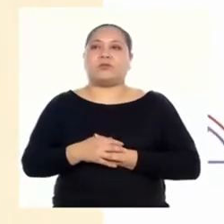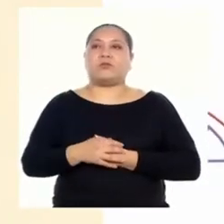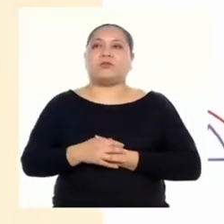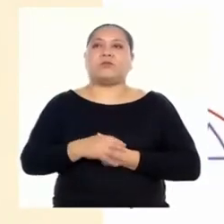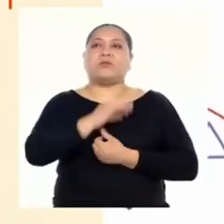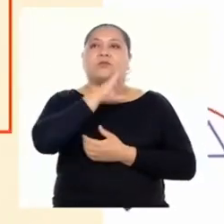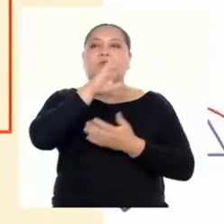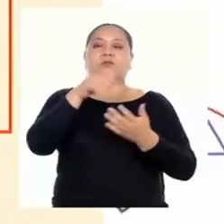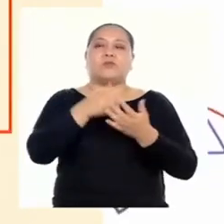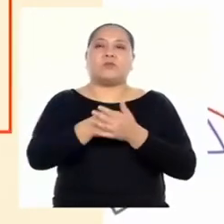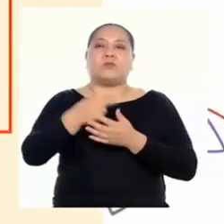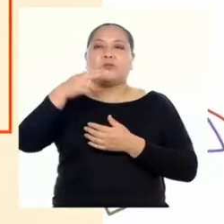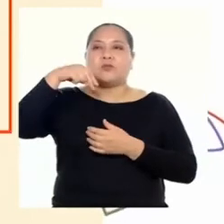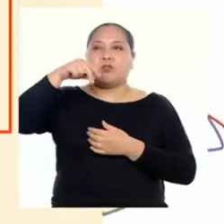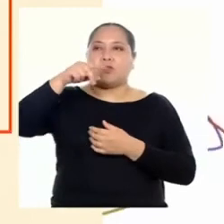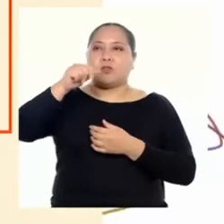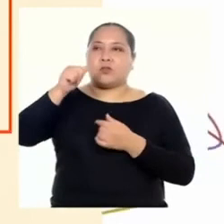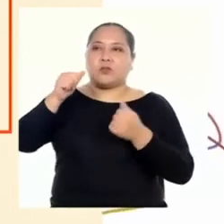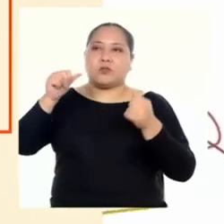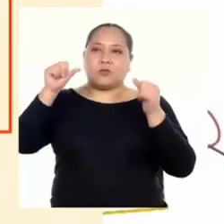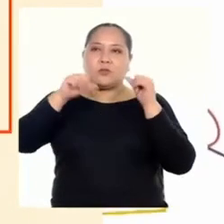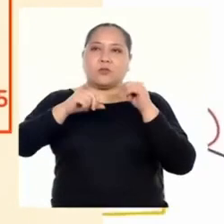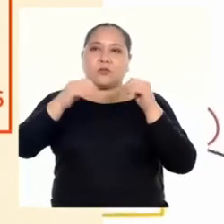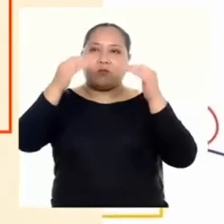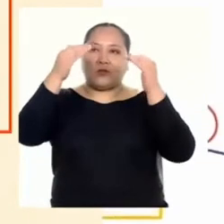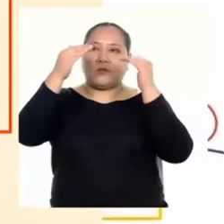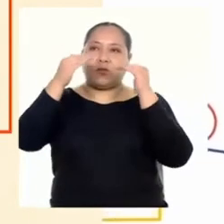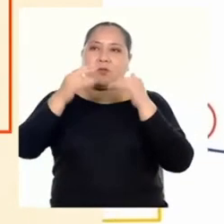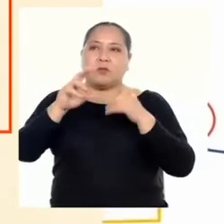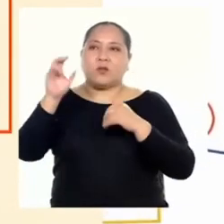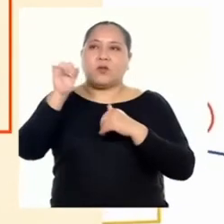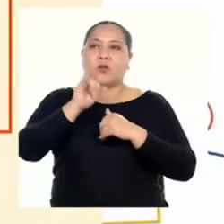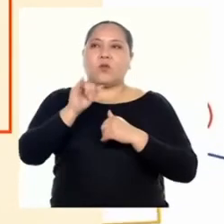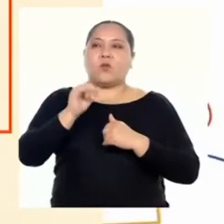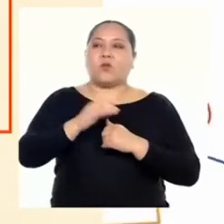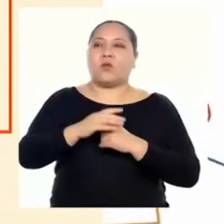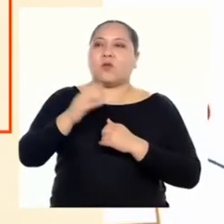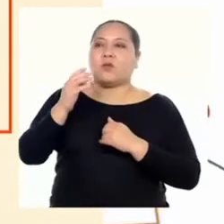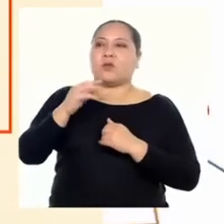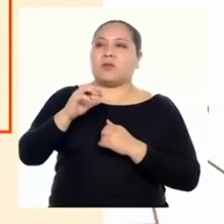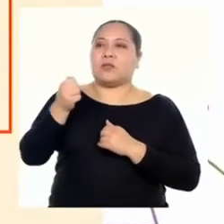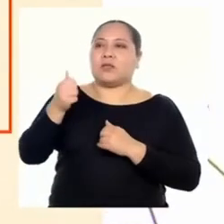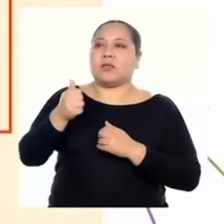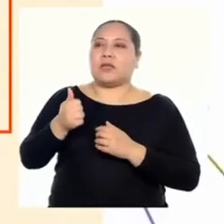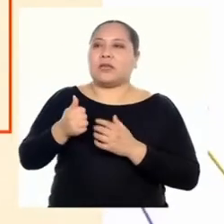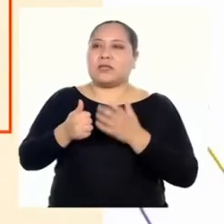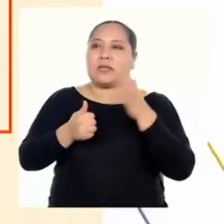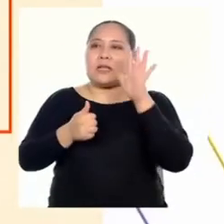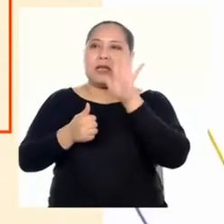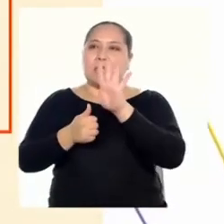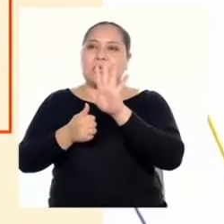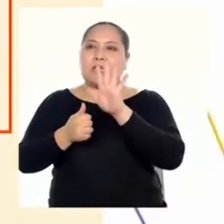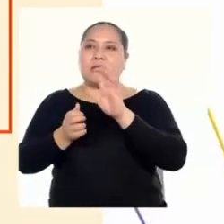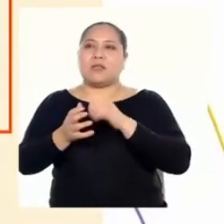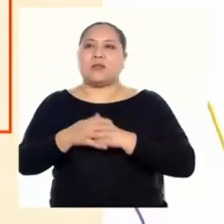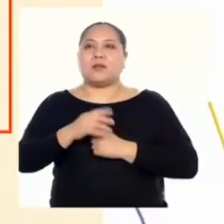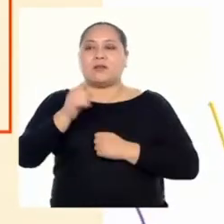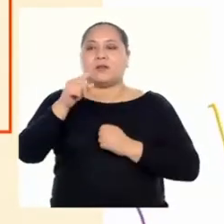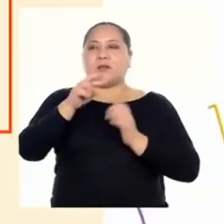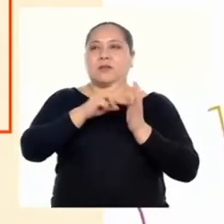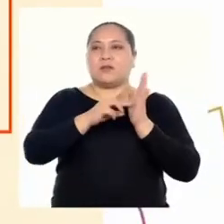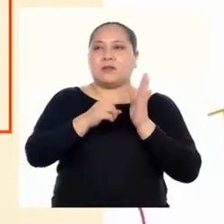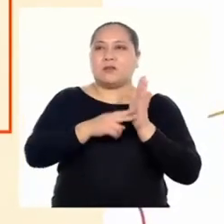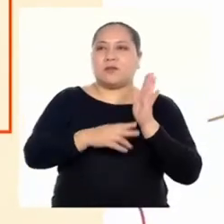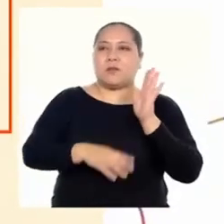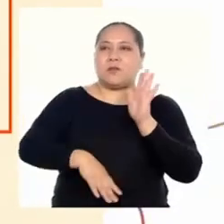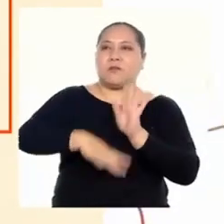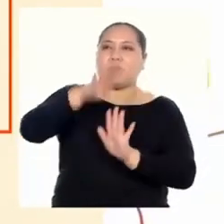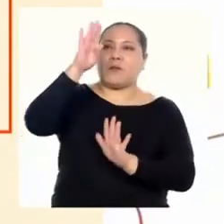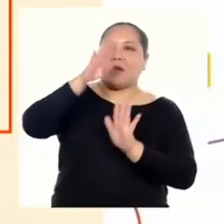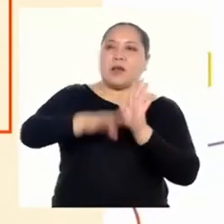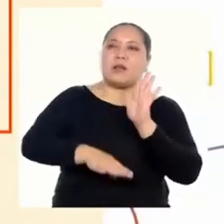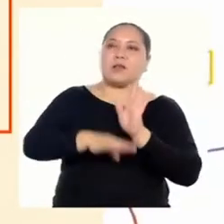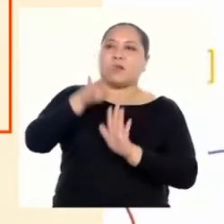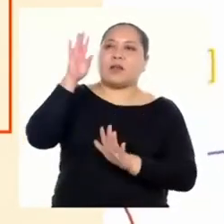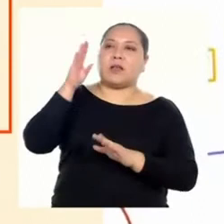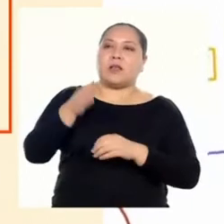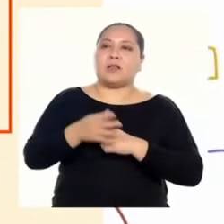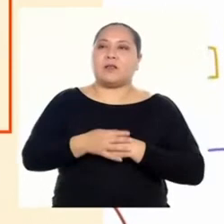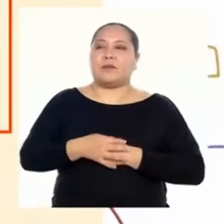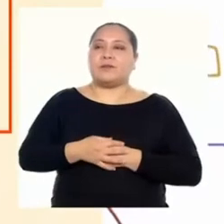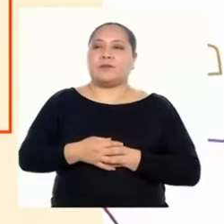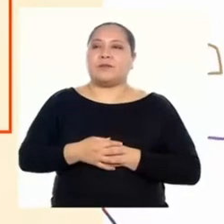Todas las notaciones expresadas bajo el mismo exponente en la base 10 elevado a la quinta, que es el de mayor notación